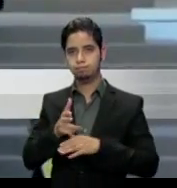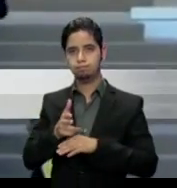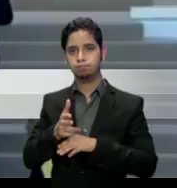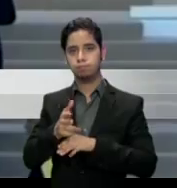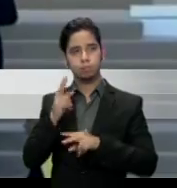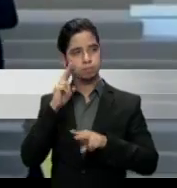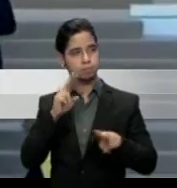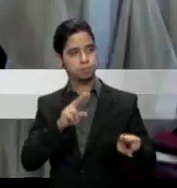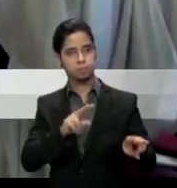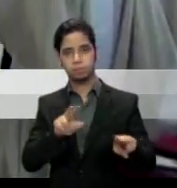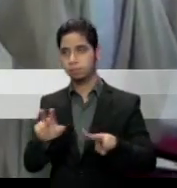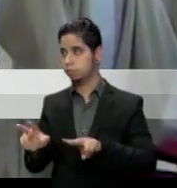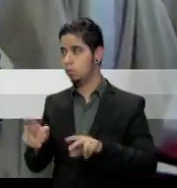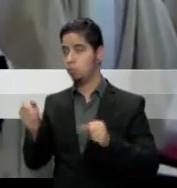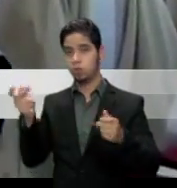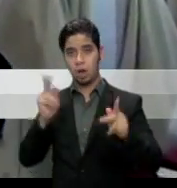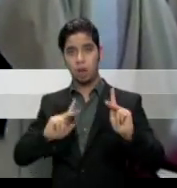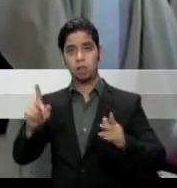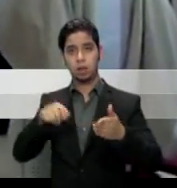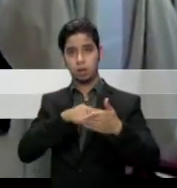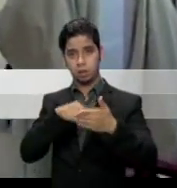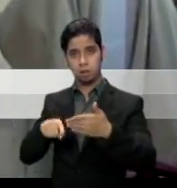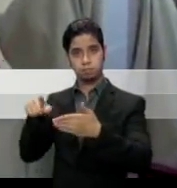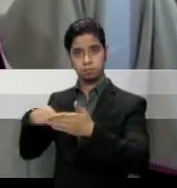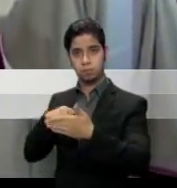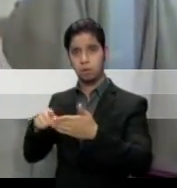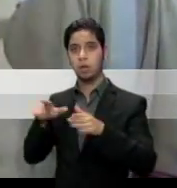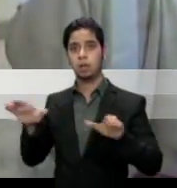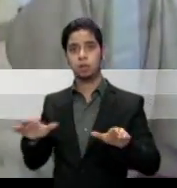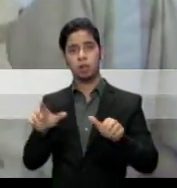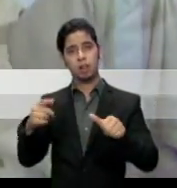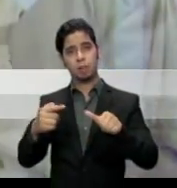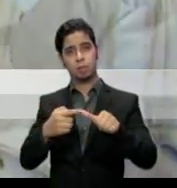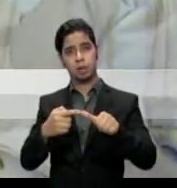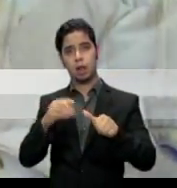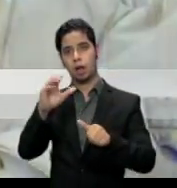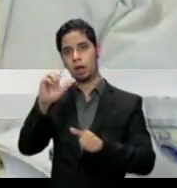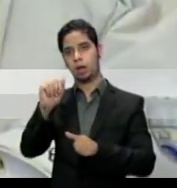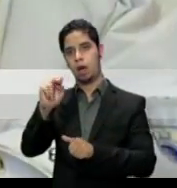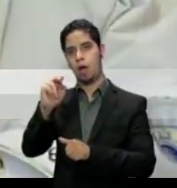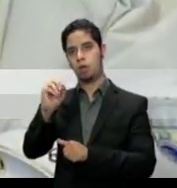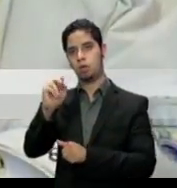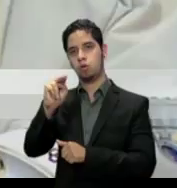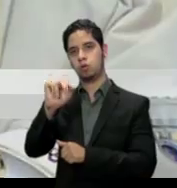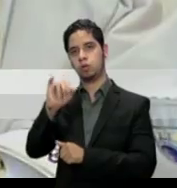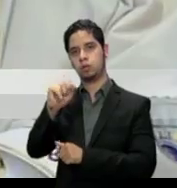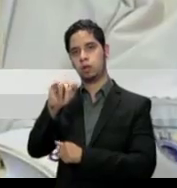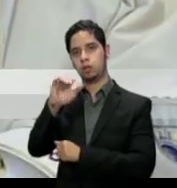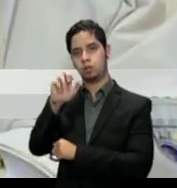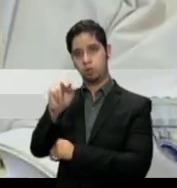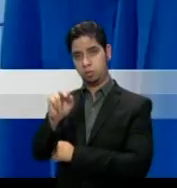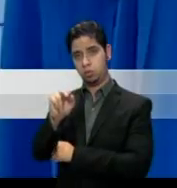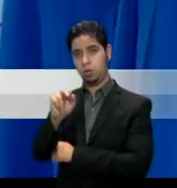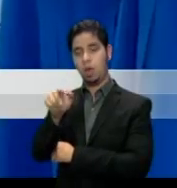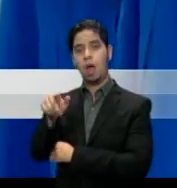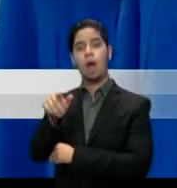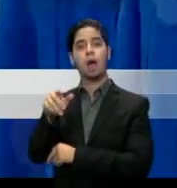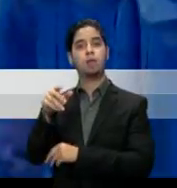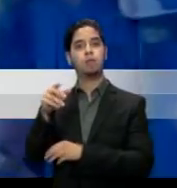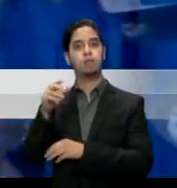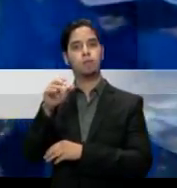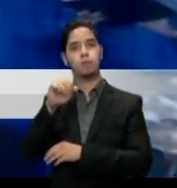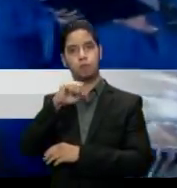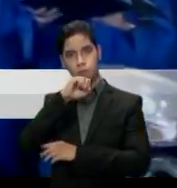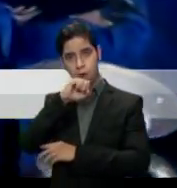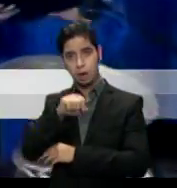de críticas, el Papa efectuó la primera canonización en Estados Unidos que corresponde al fraile español Junípero